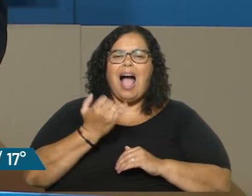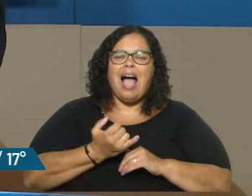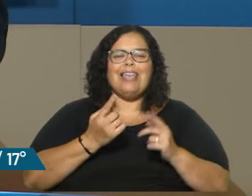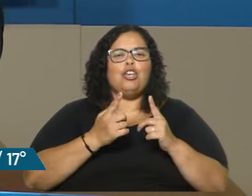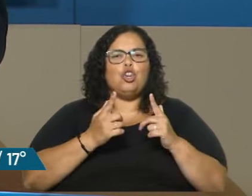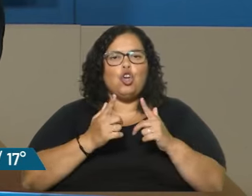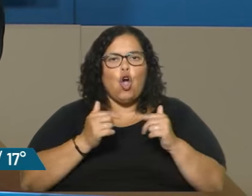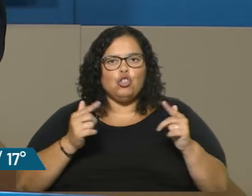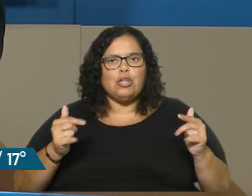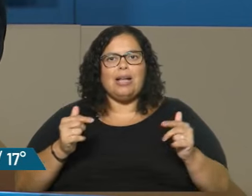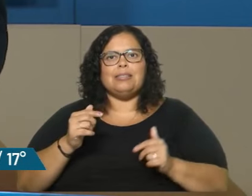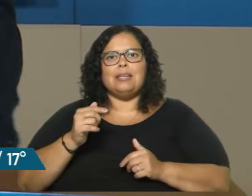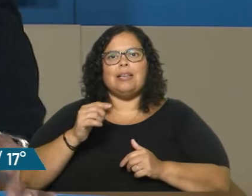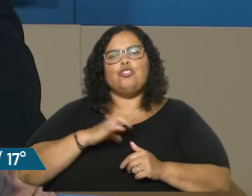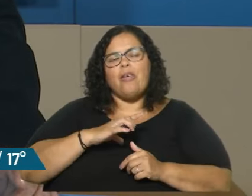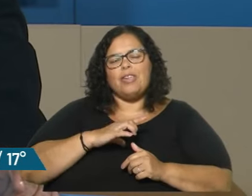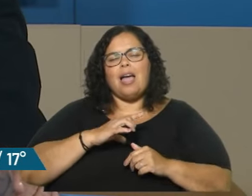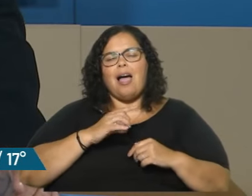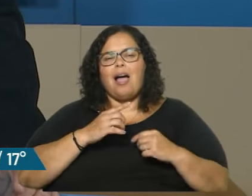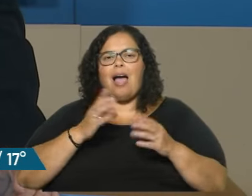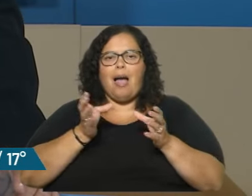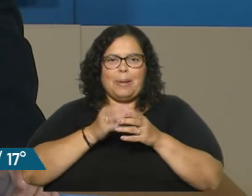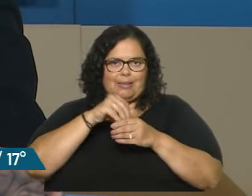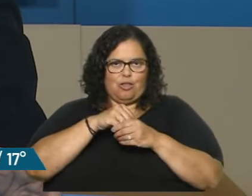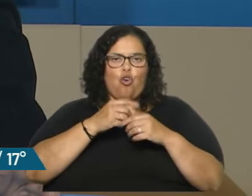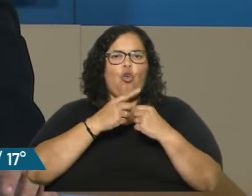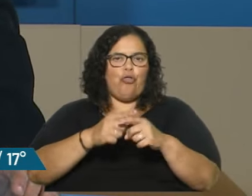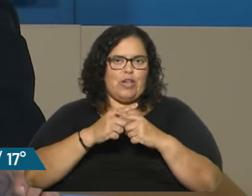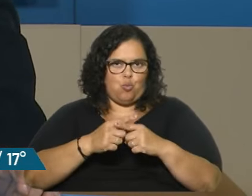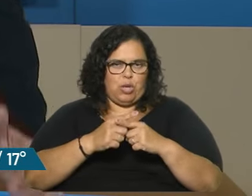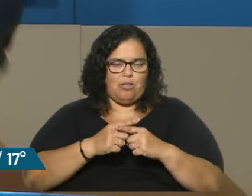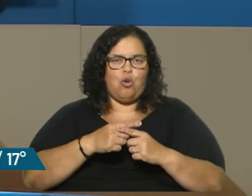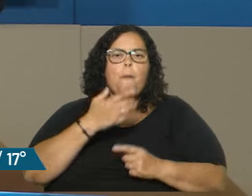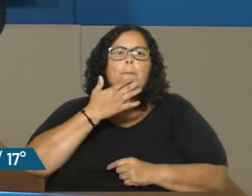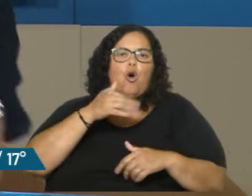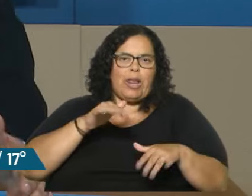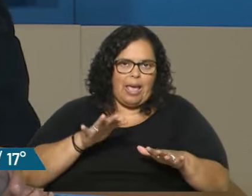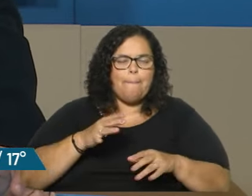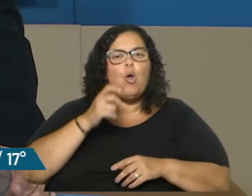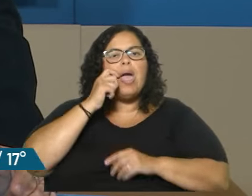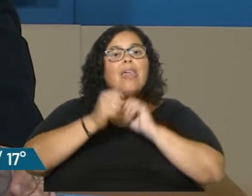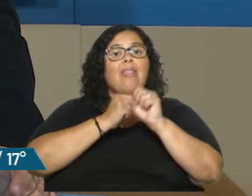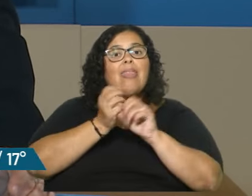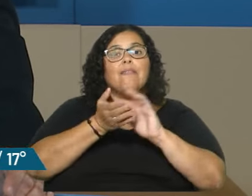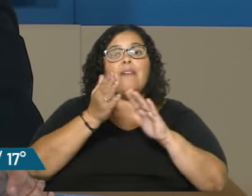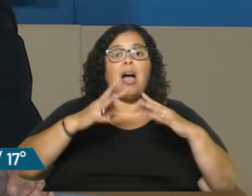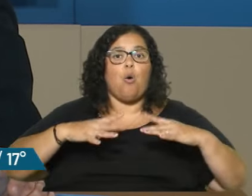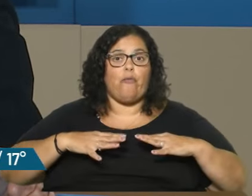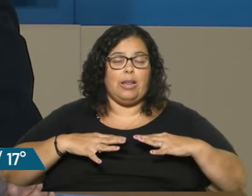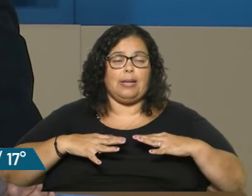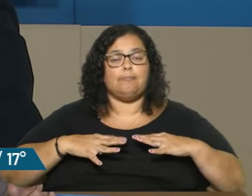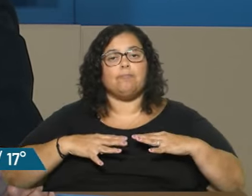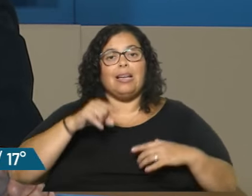discutiendo en el partido, como por ejemplo el tema de la edad jubilatoria, ¿verdad?